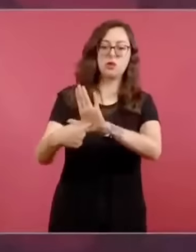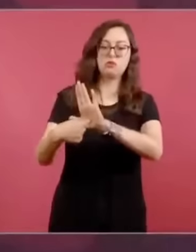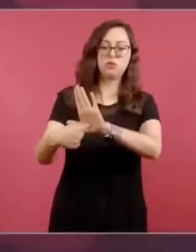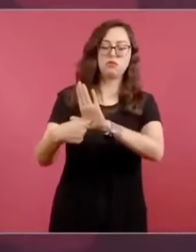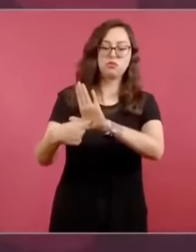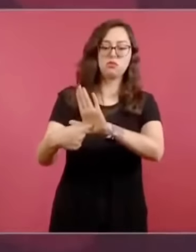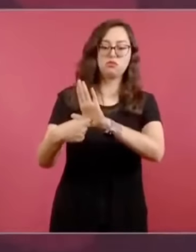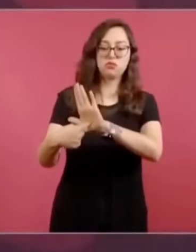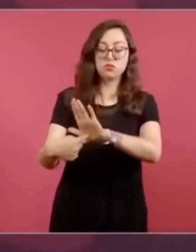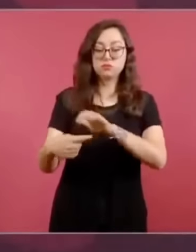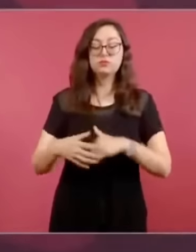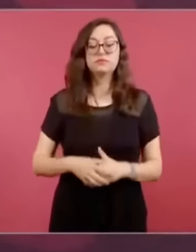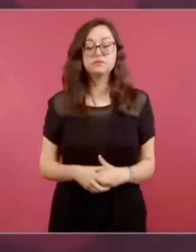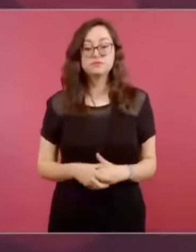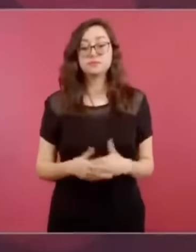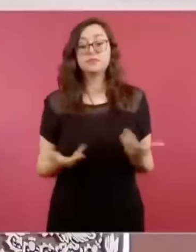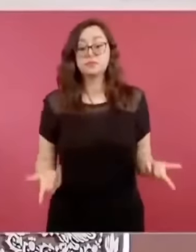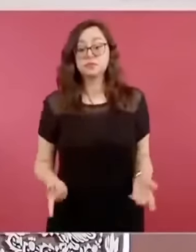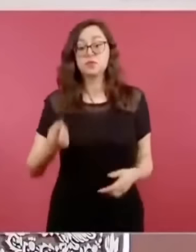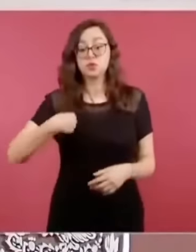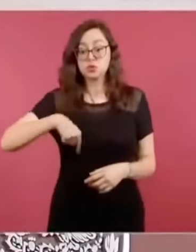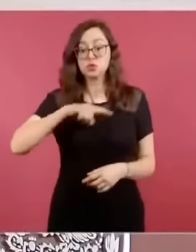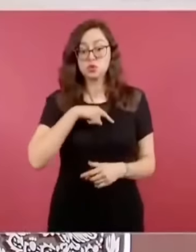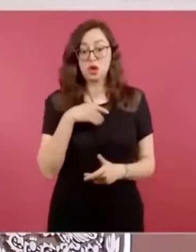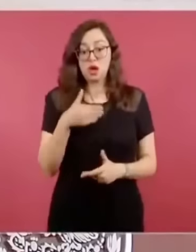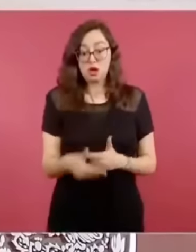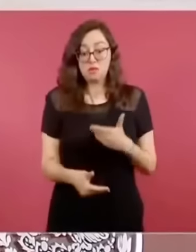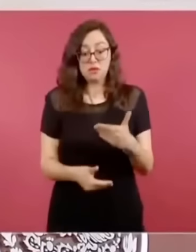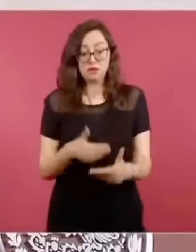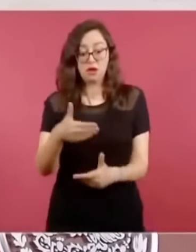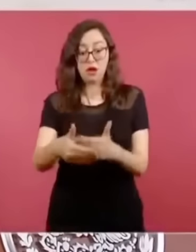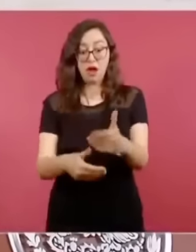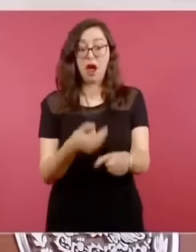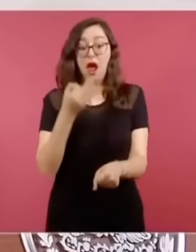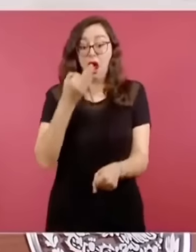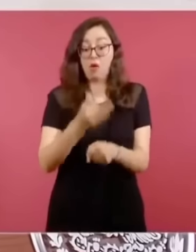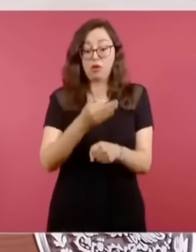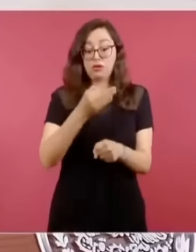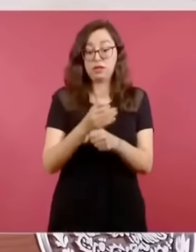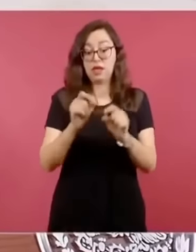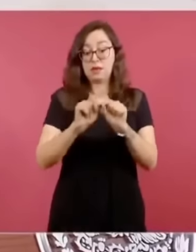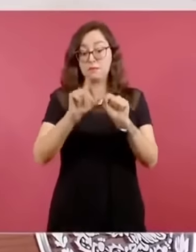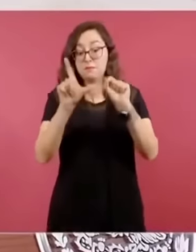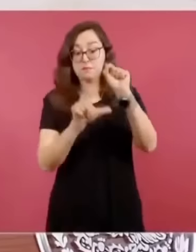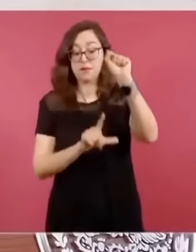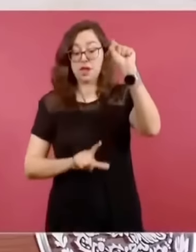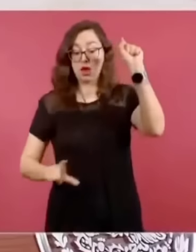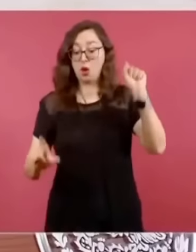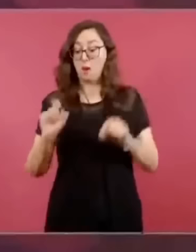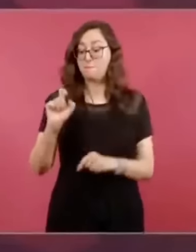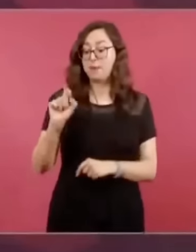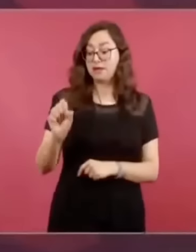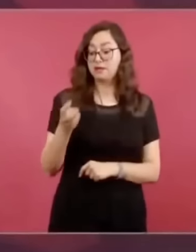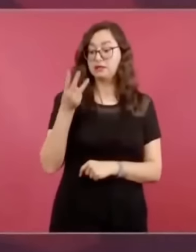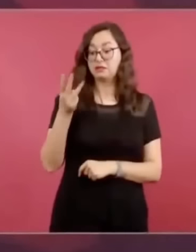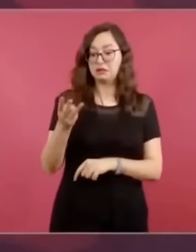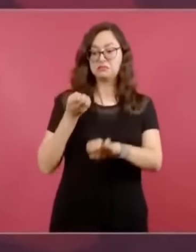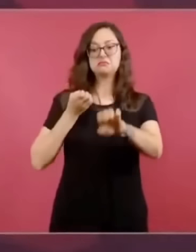avanzando, 23 estados, porque nueve